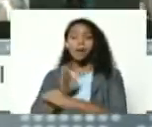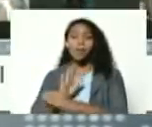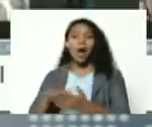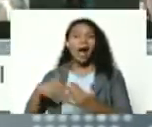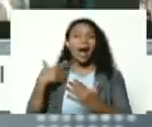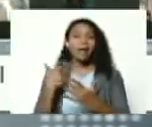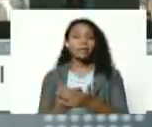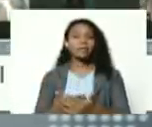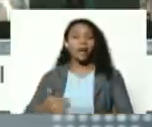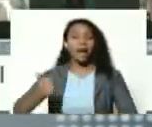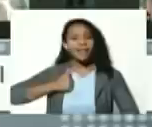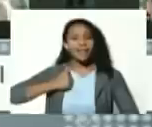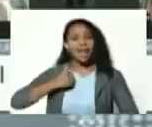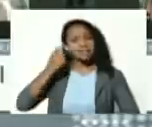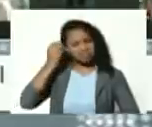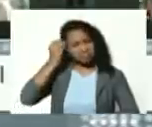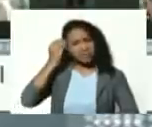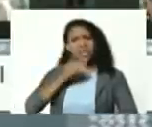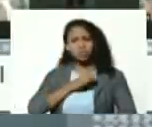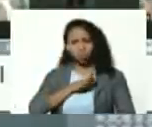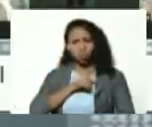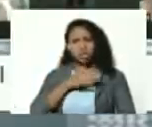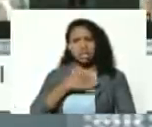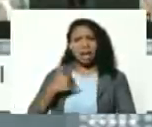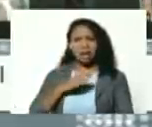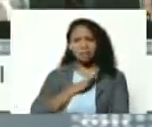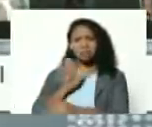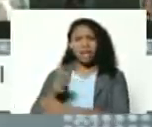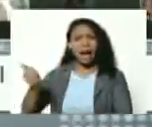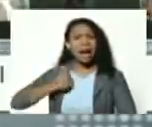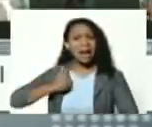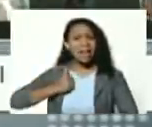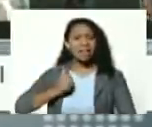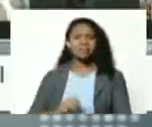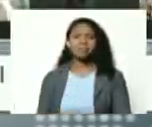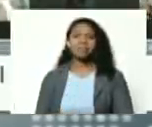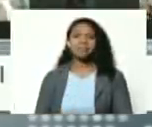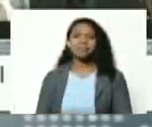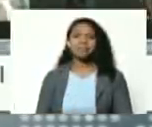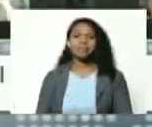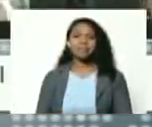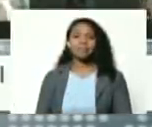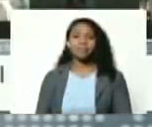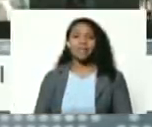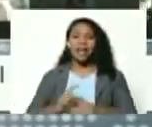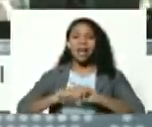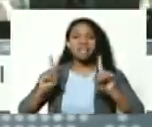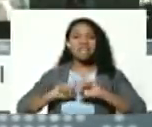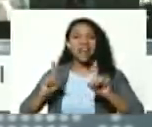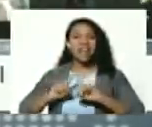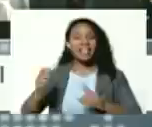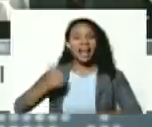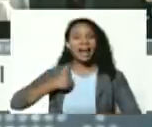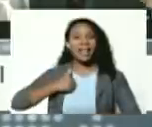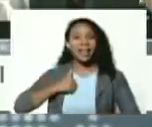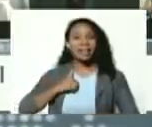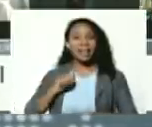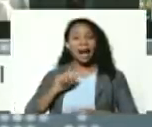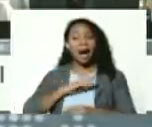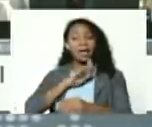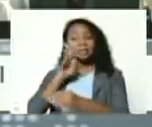Ernesto ¿te gusta ir a Canadá? vámonos a Canadá es distinto ir a Canadá que estar en